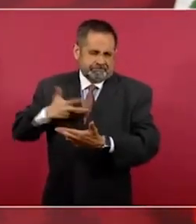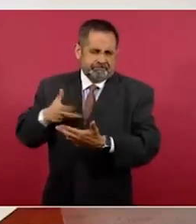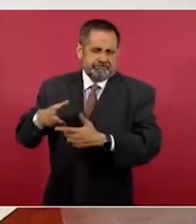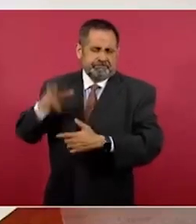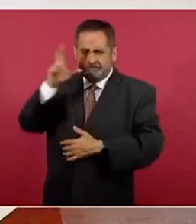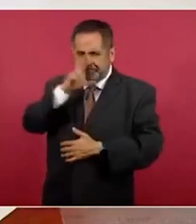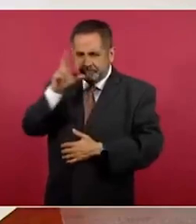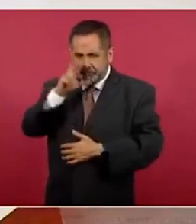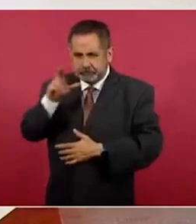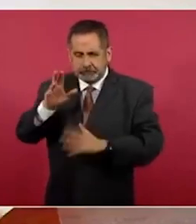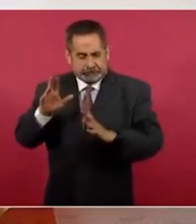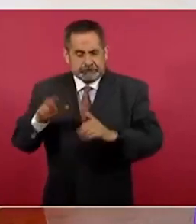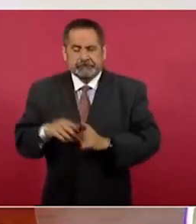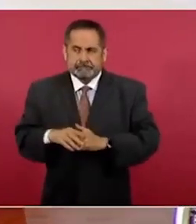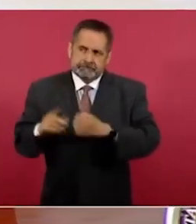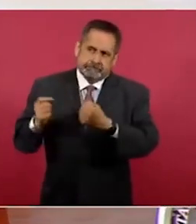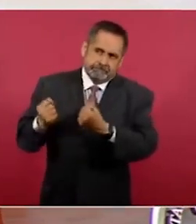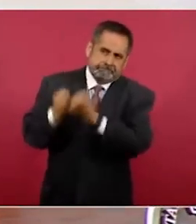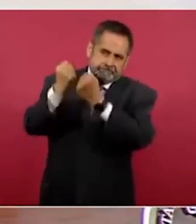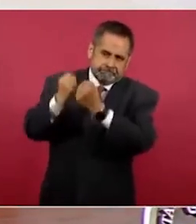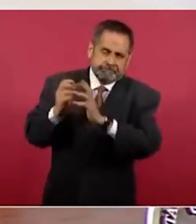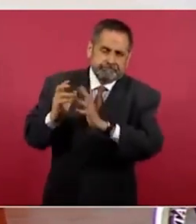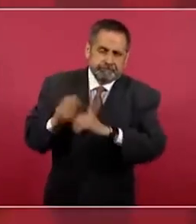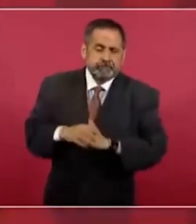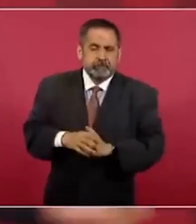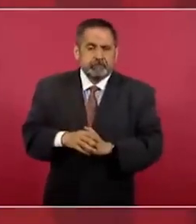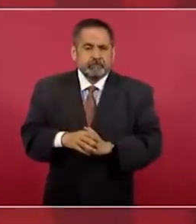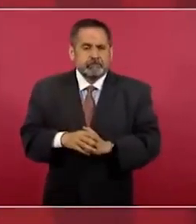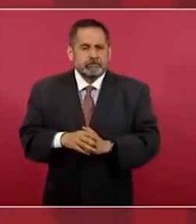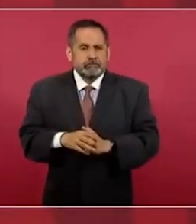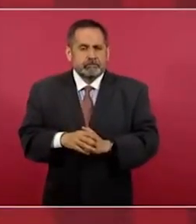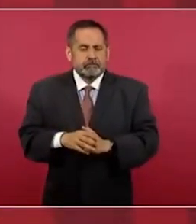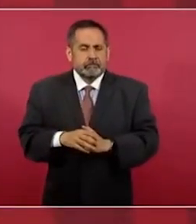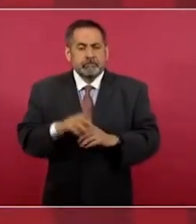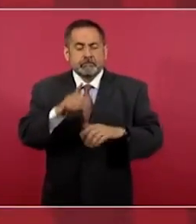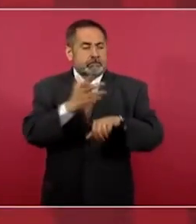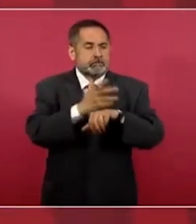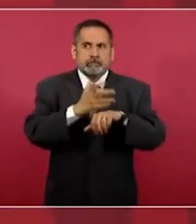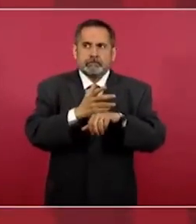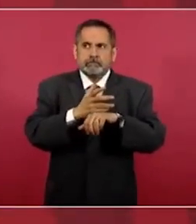Y, de repente, un acuerdo con Venezuela